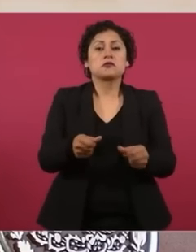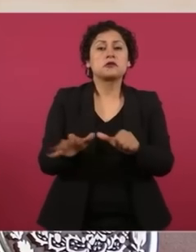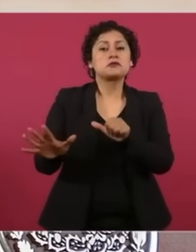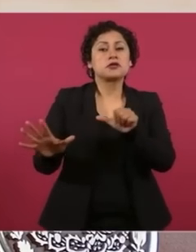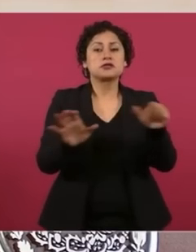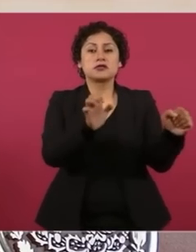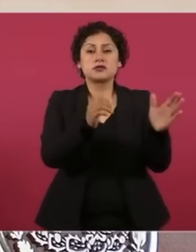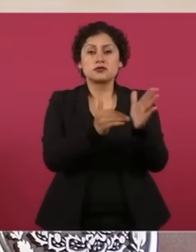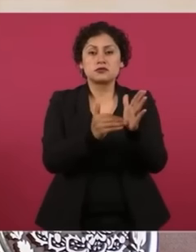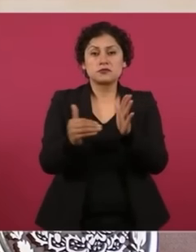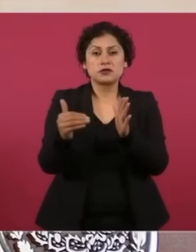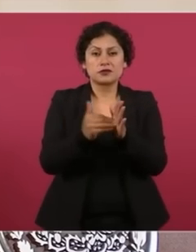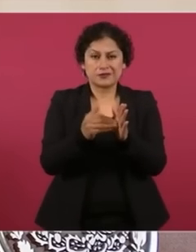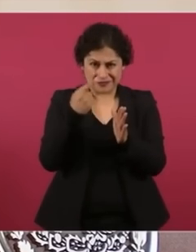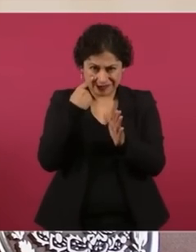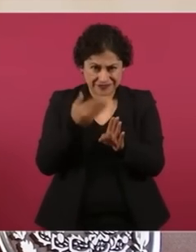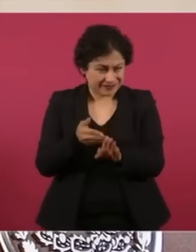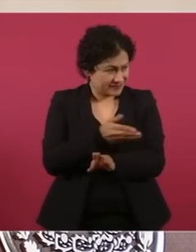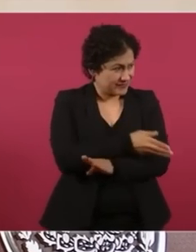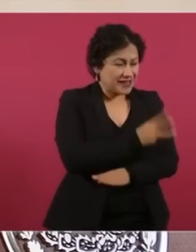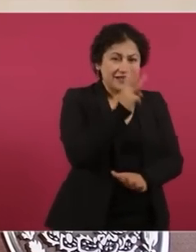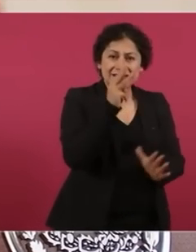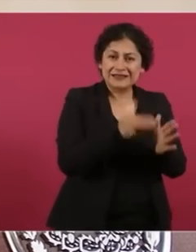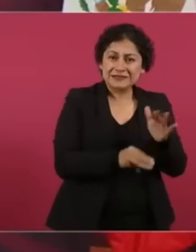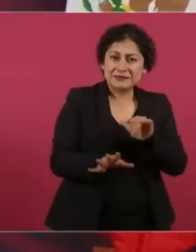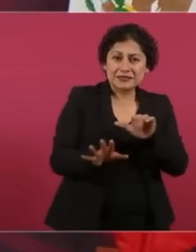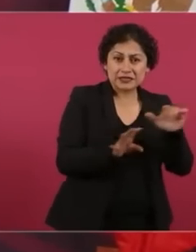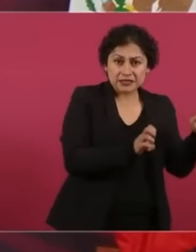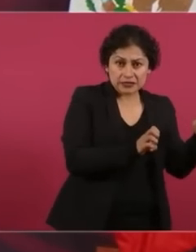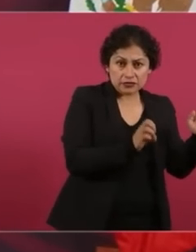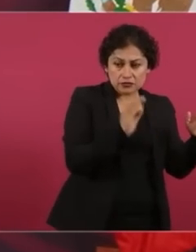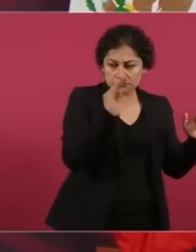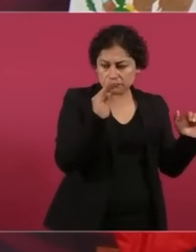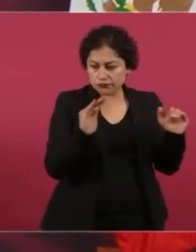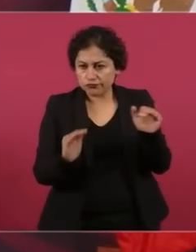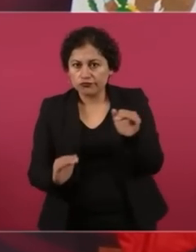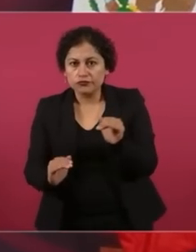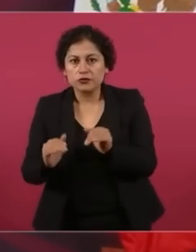de tres mil seiscientos a seiscientos.